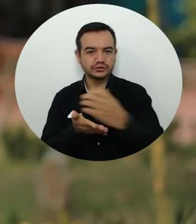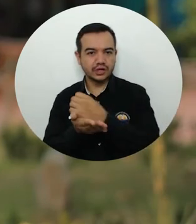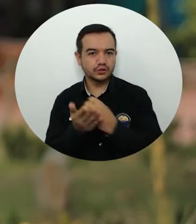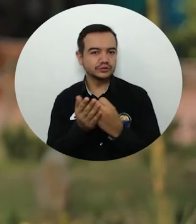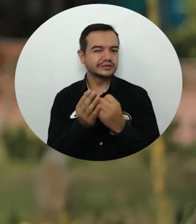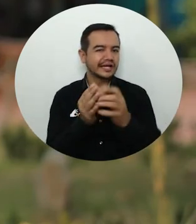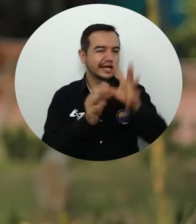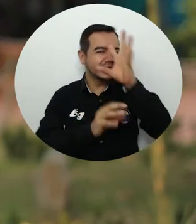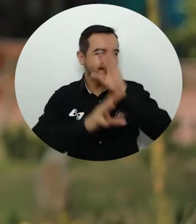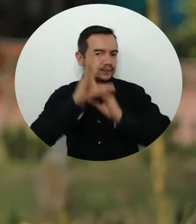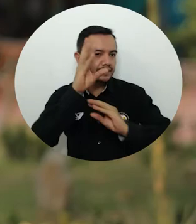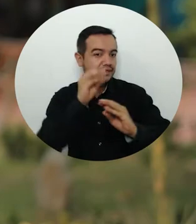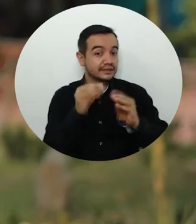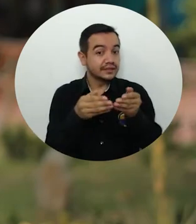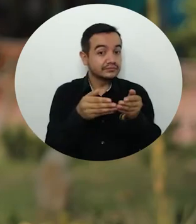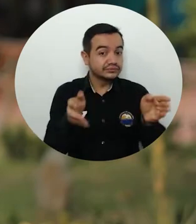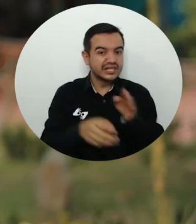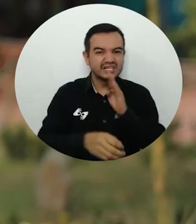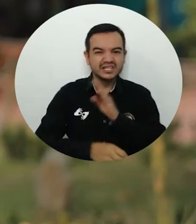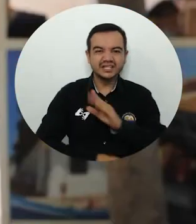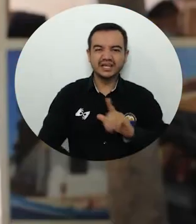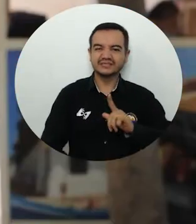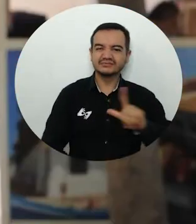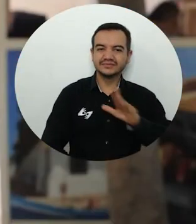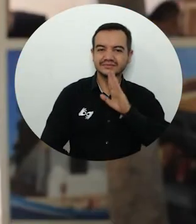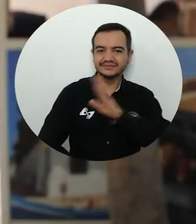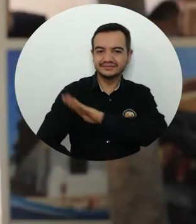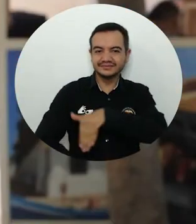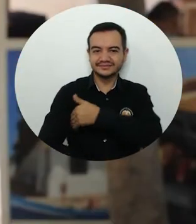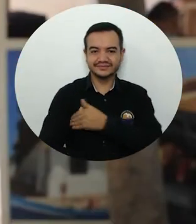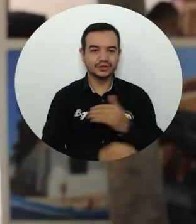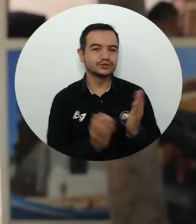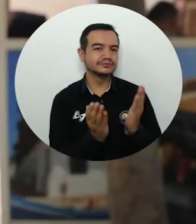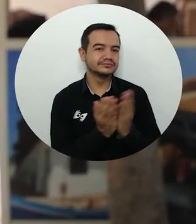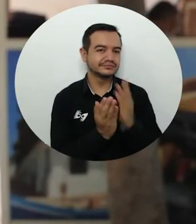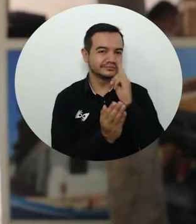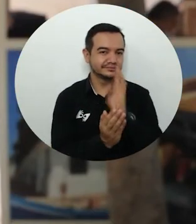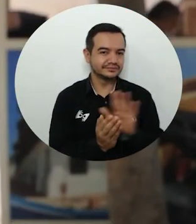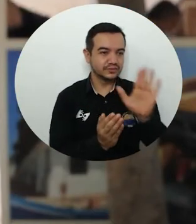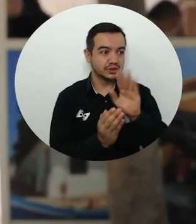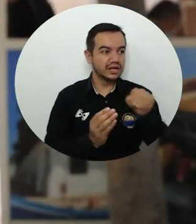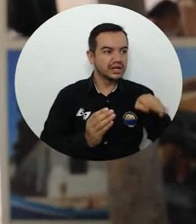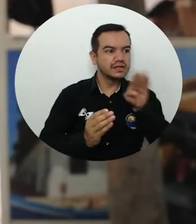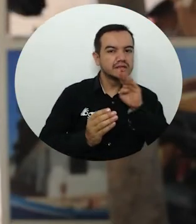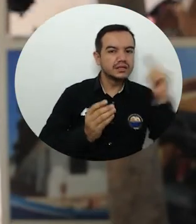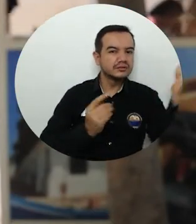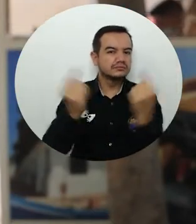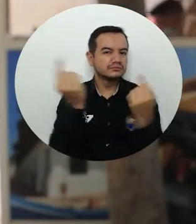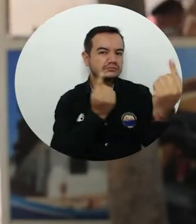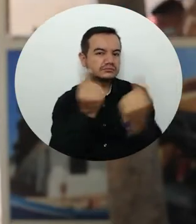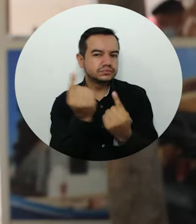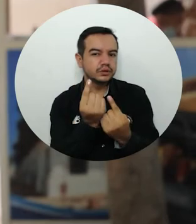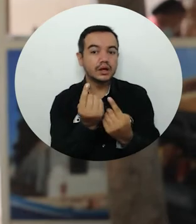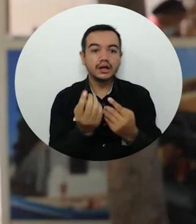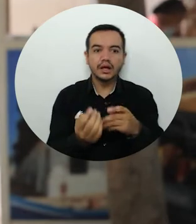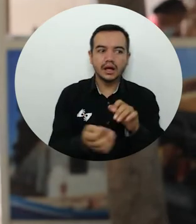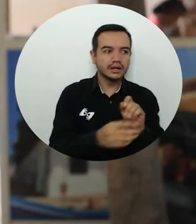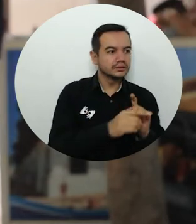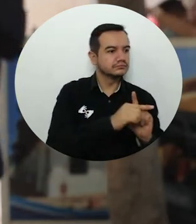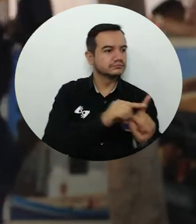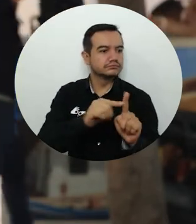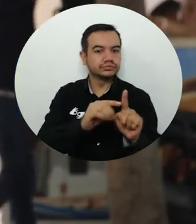fue liderado por el Ministerio de Educación Nacional. En el importante encuentro participaron equipos académicos de 54